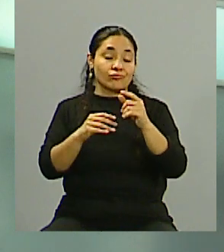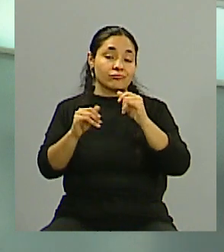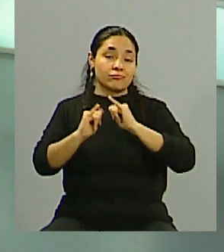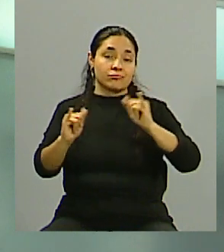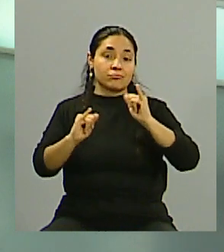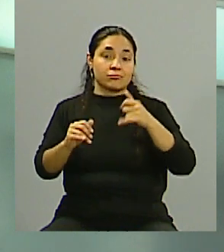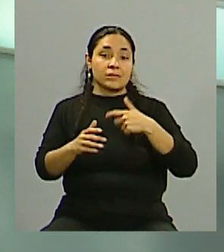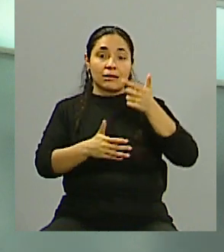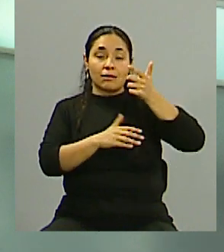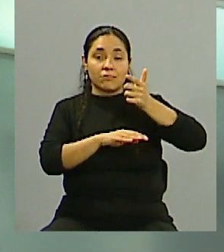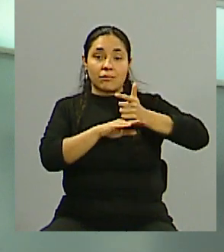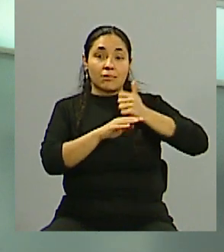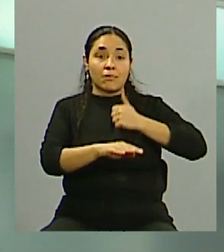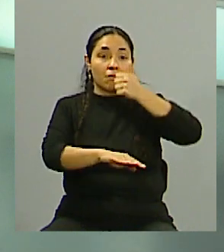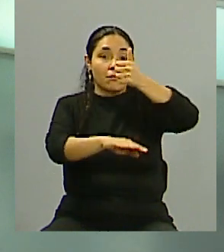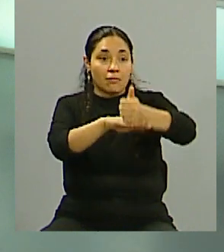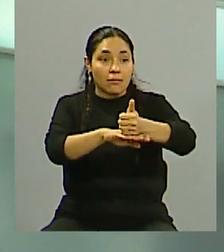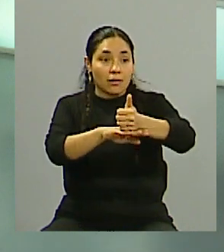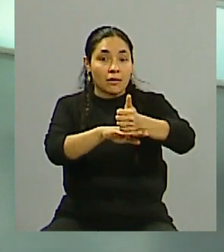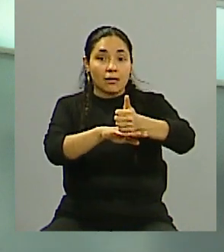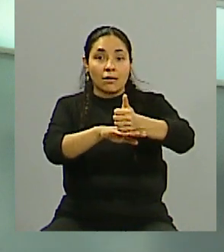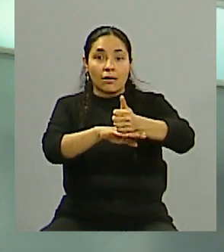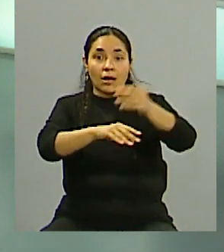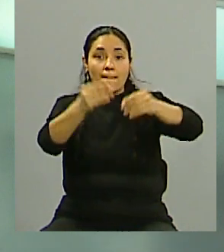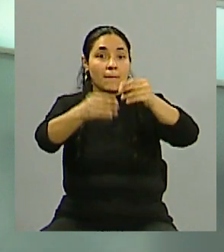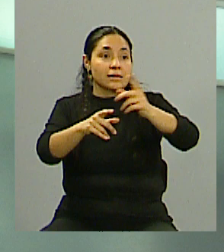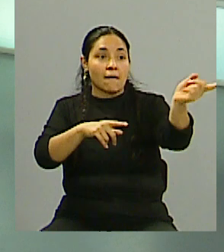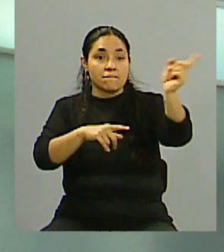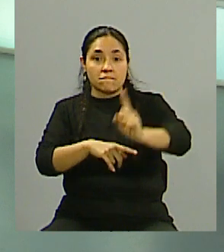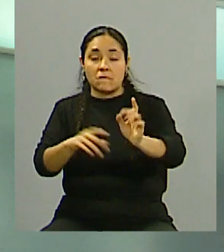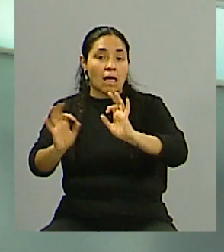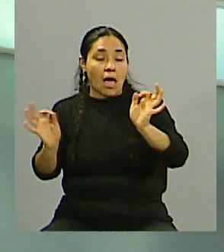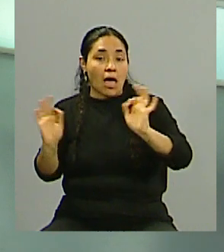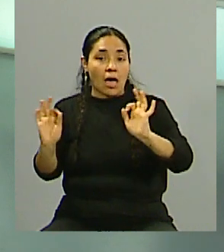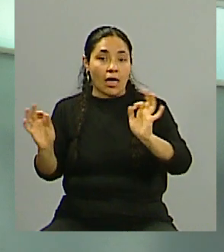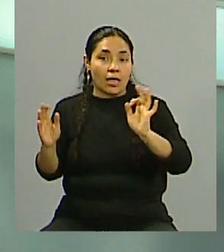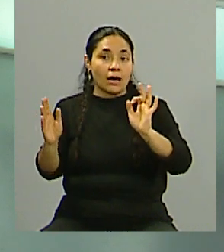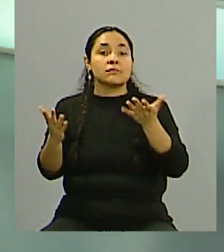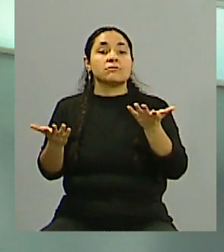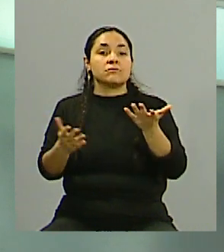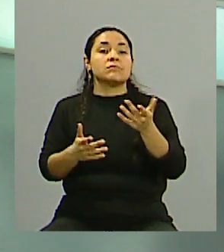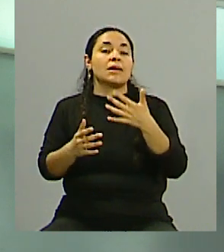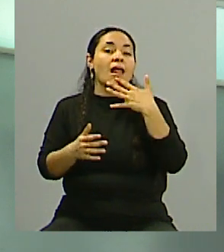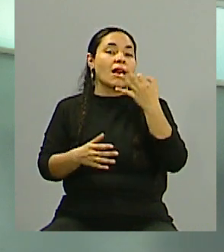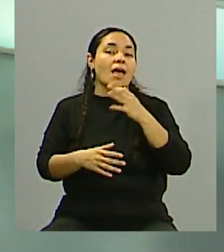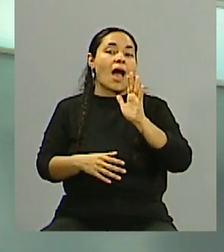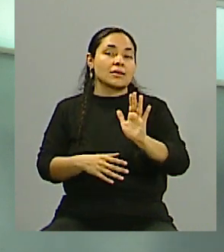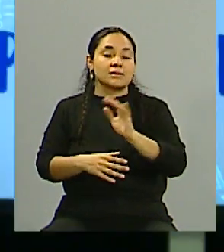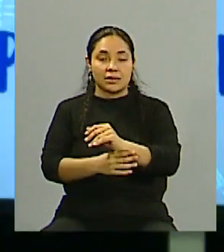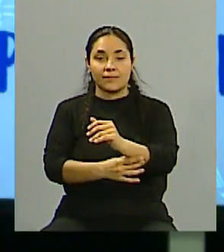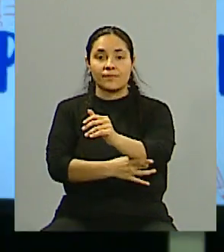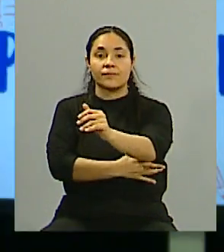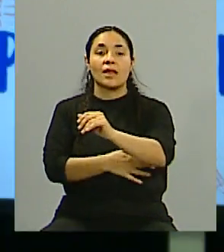habían hecho una convocatoria en redes y nunca aparecieron en esa plaza al otro día. Es parte de esta realidad que... Y en otros lugares,